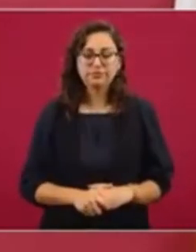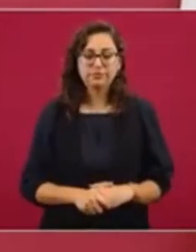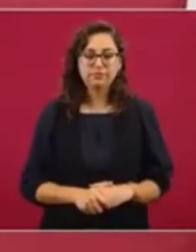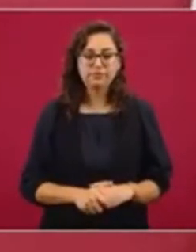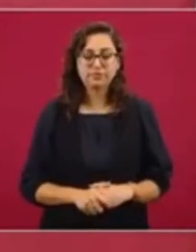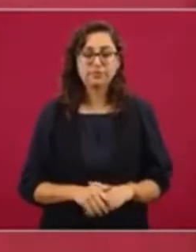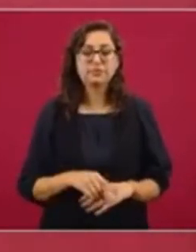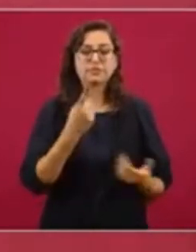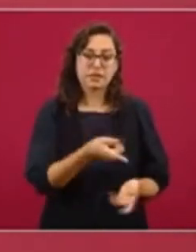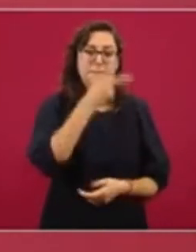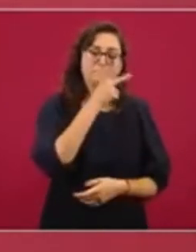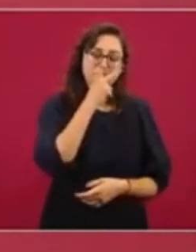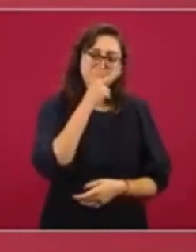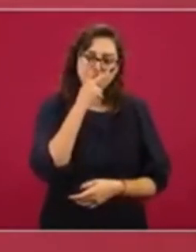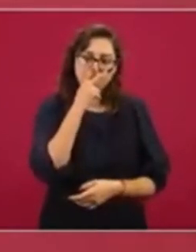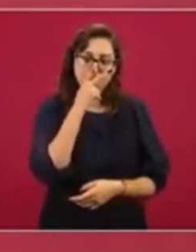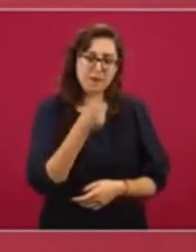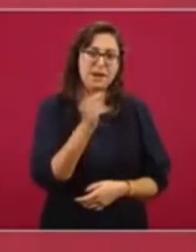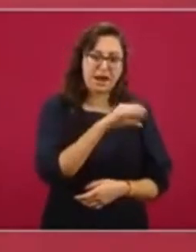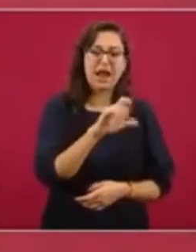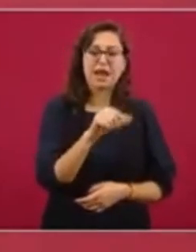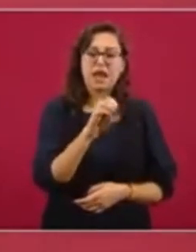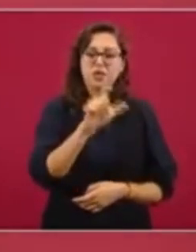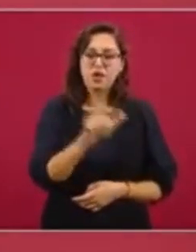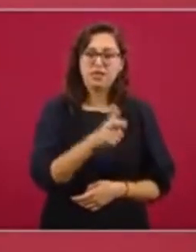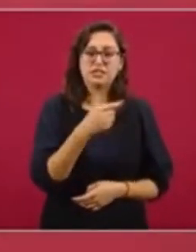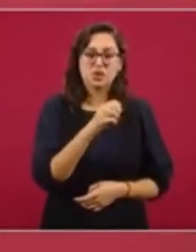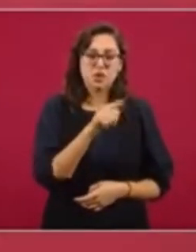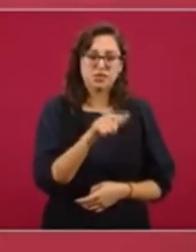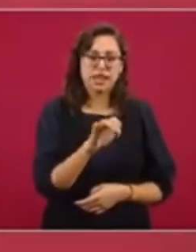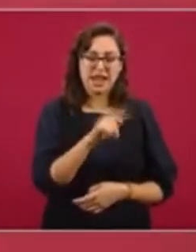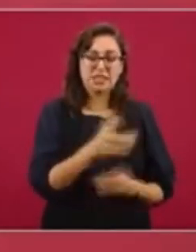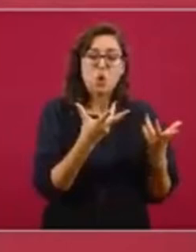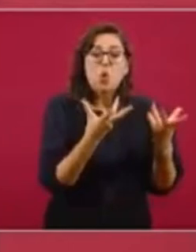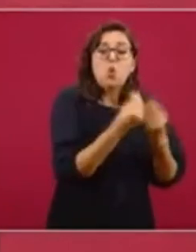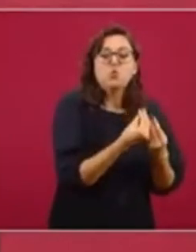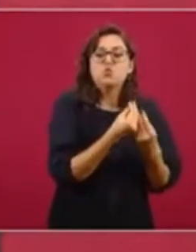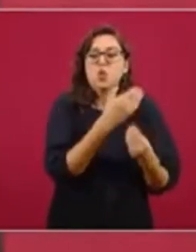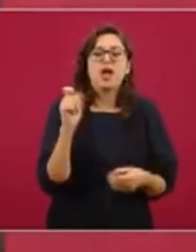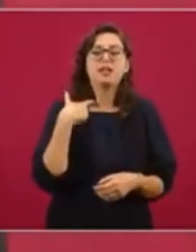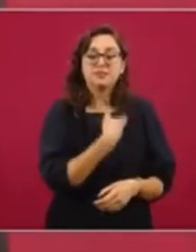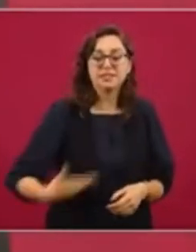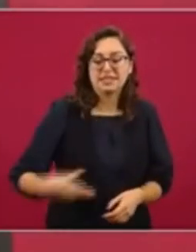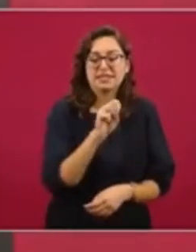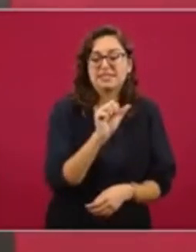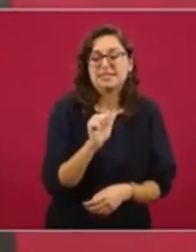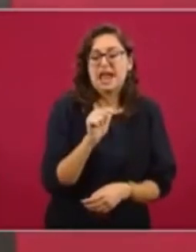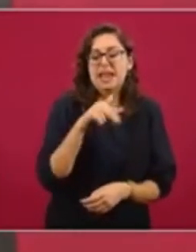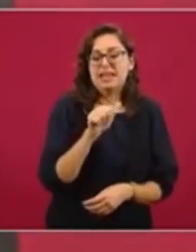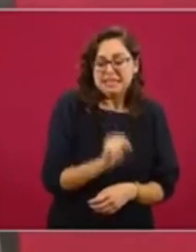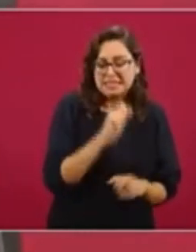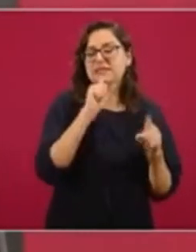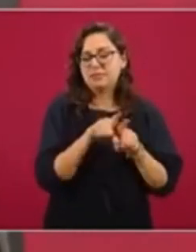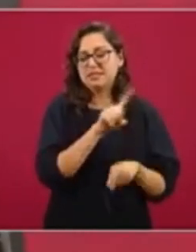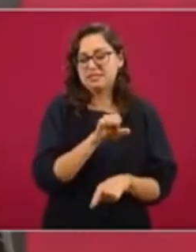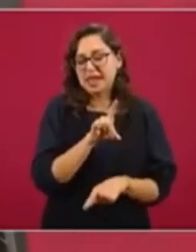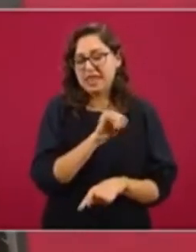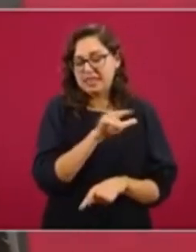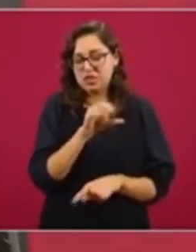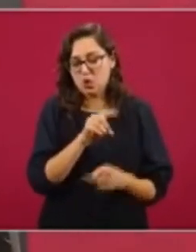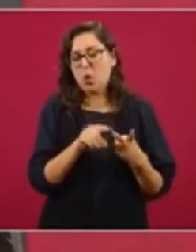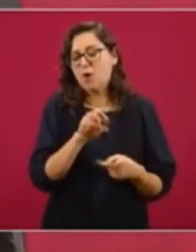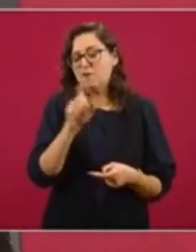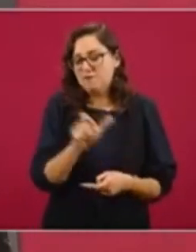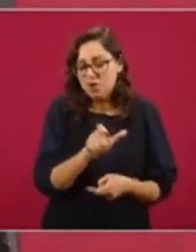es el hijo de Claudio G. González, el que fue asesor de Salinas, y siguió teniendo mucha influencia, con Cedillo, con Fox, con